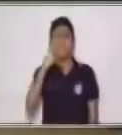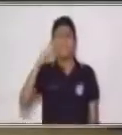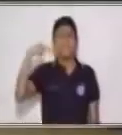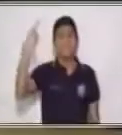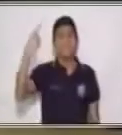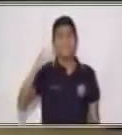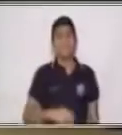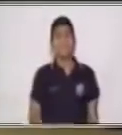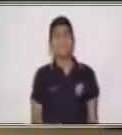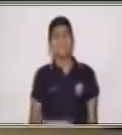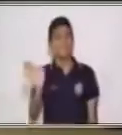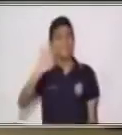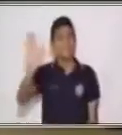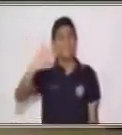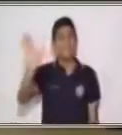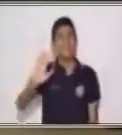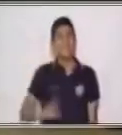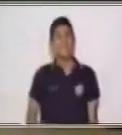próxima. Adiós.